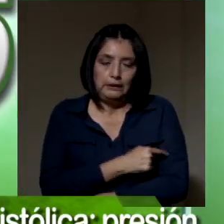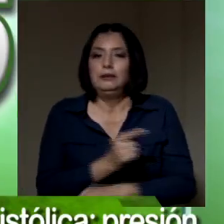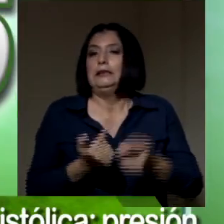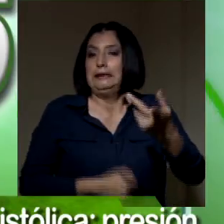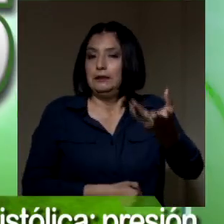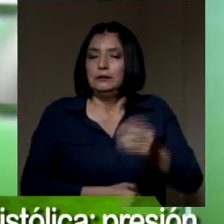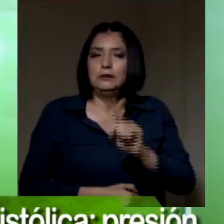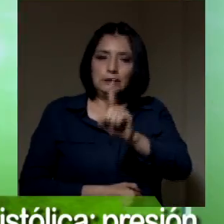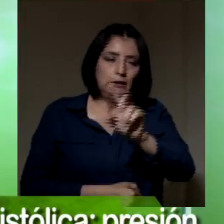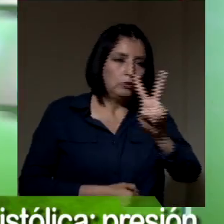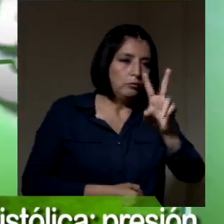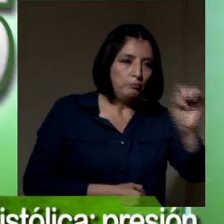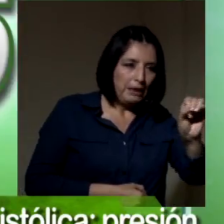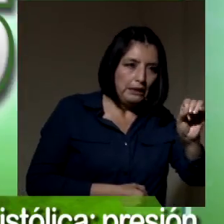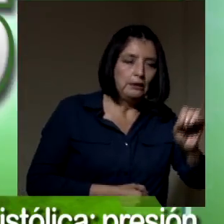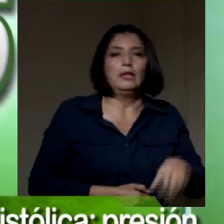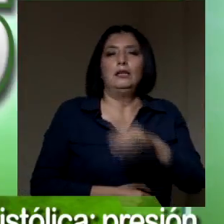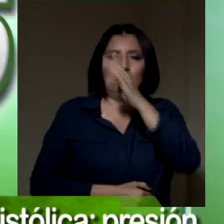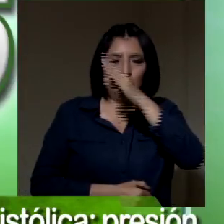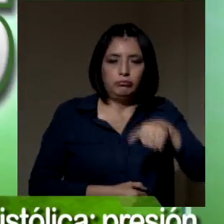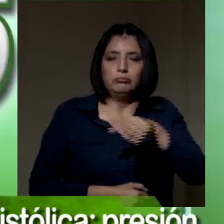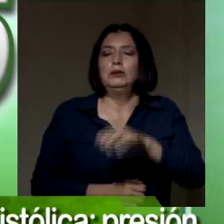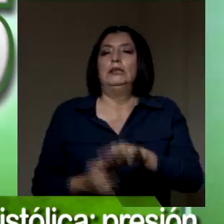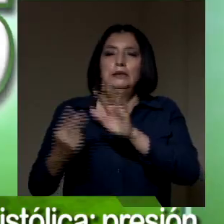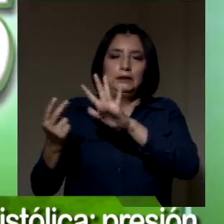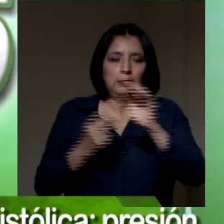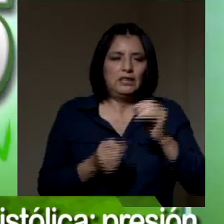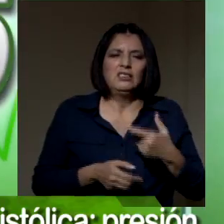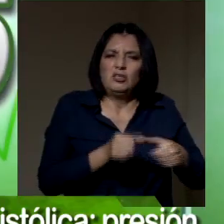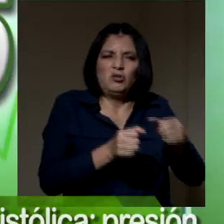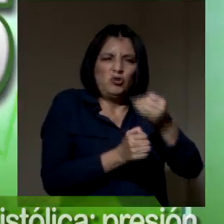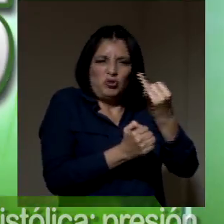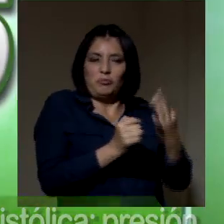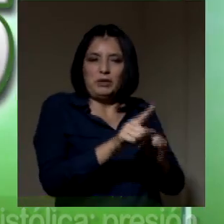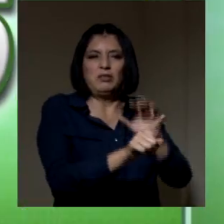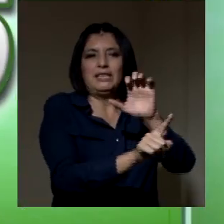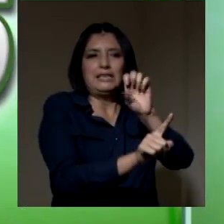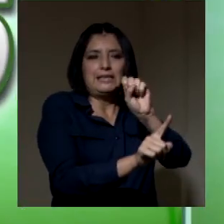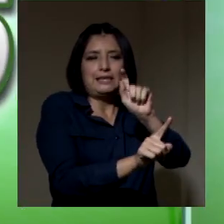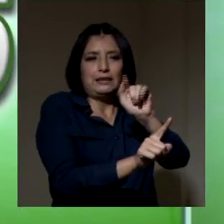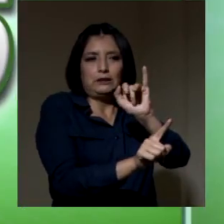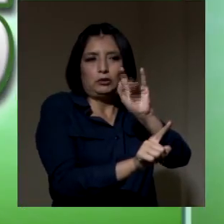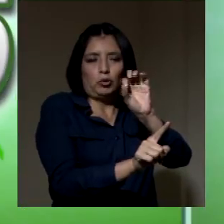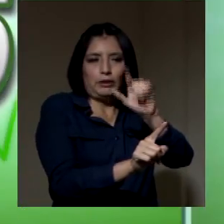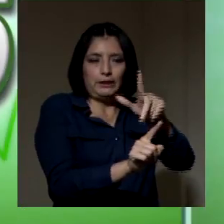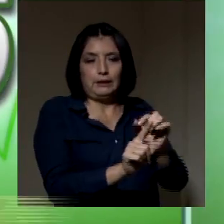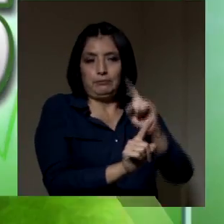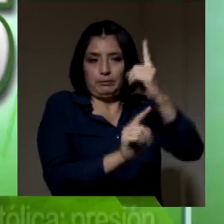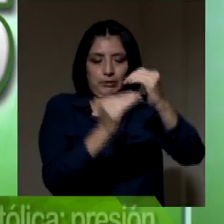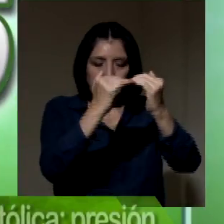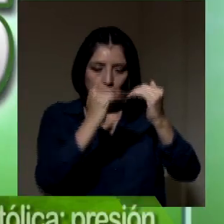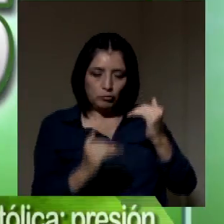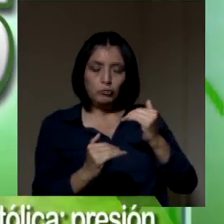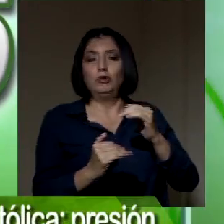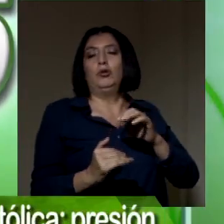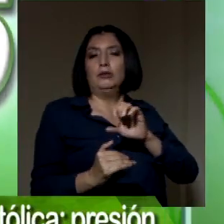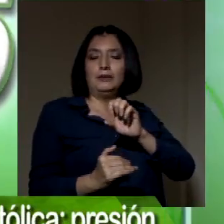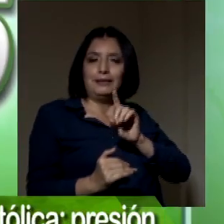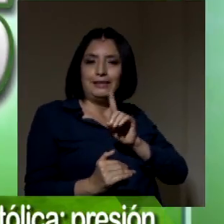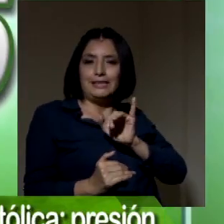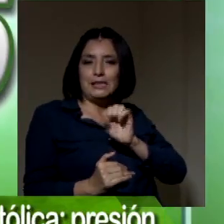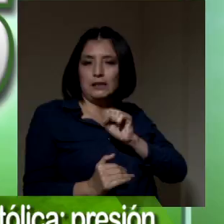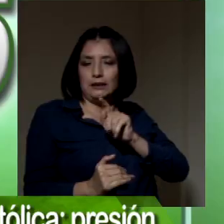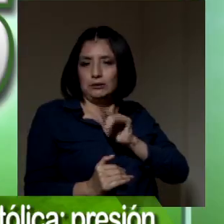70. Hay un primer numerito que es la presión sistólica y el segundo numerito que es la presión diastólica. La